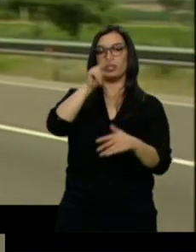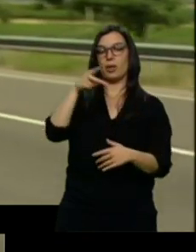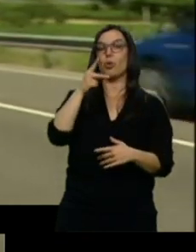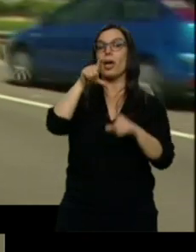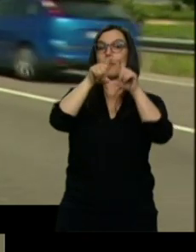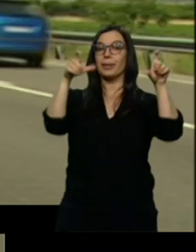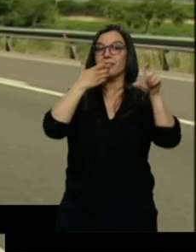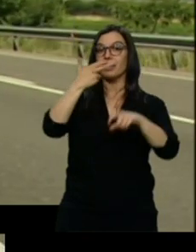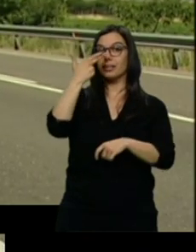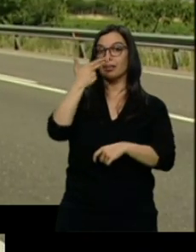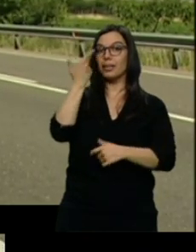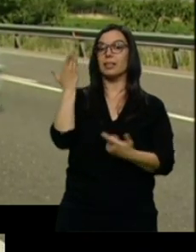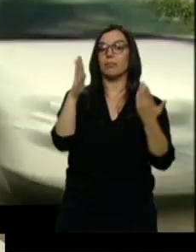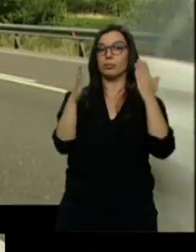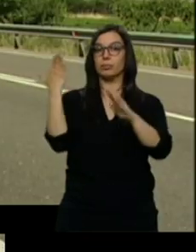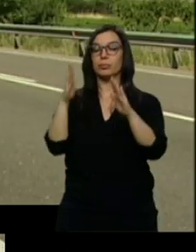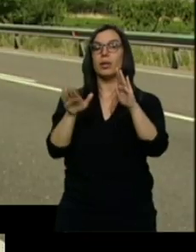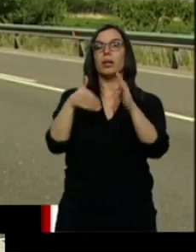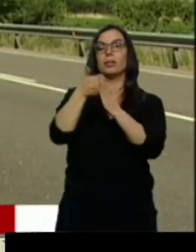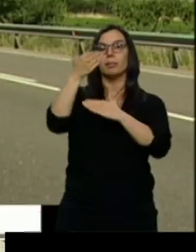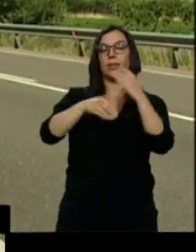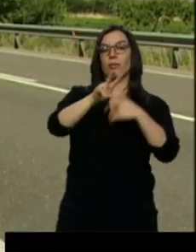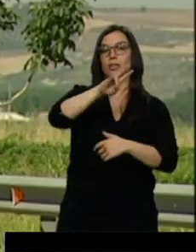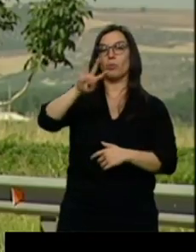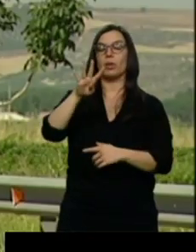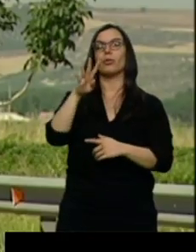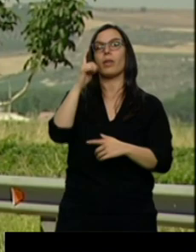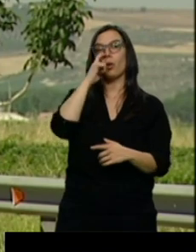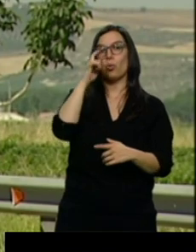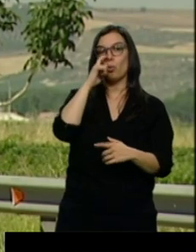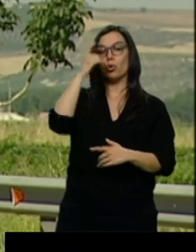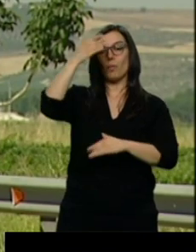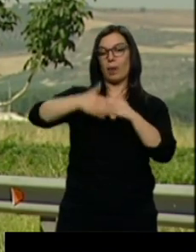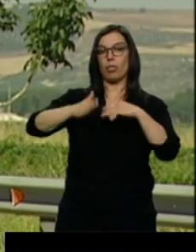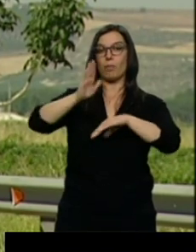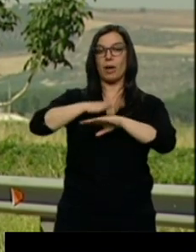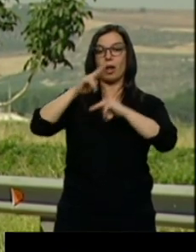24 de junio para presentar sus ofertas y el plazo de ejecución es de 36 meses.